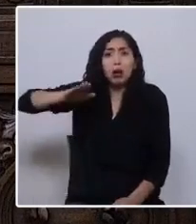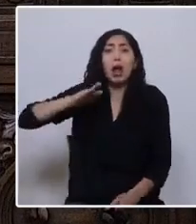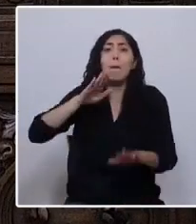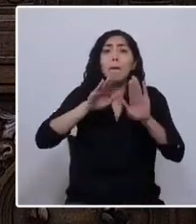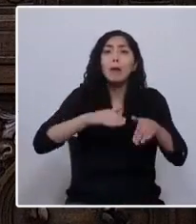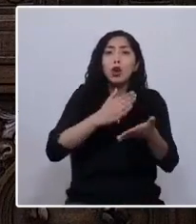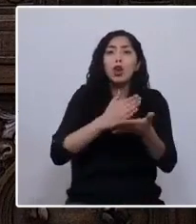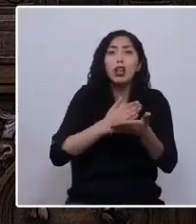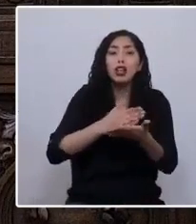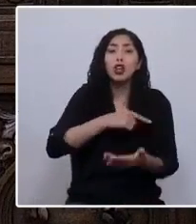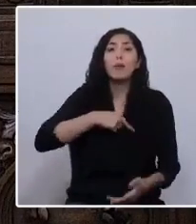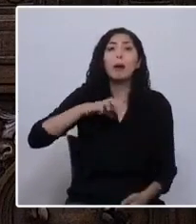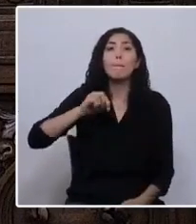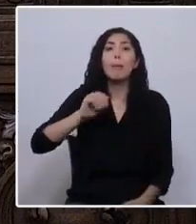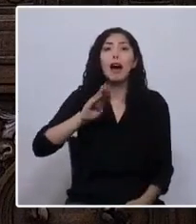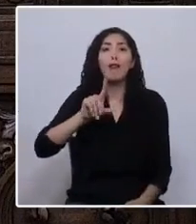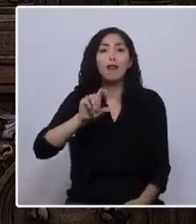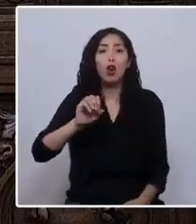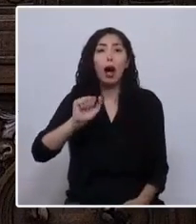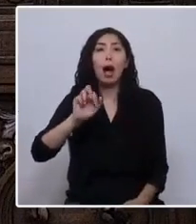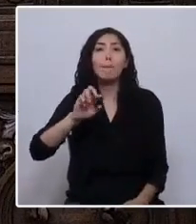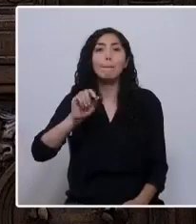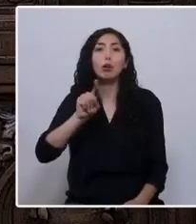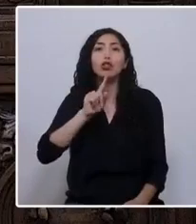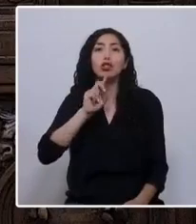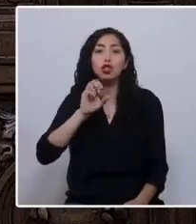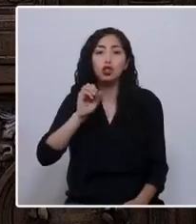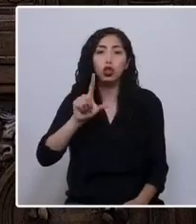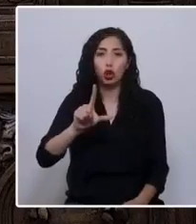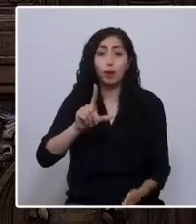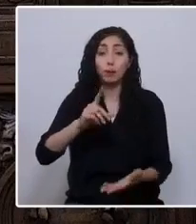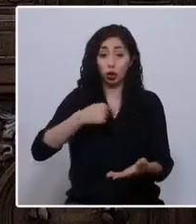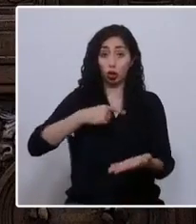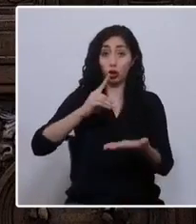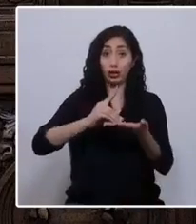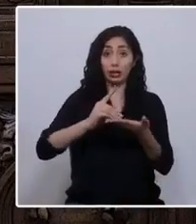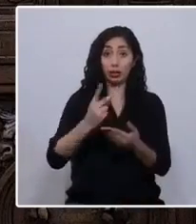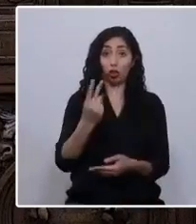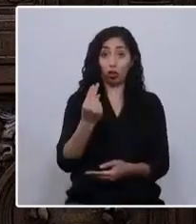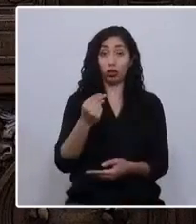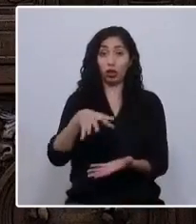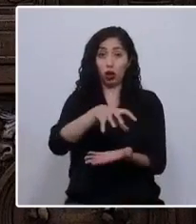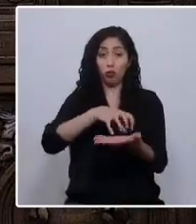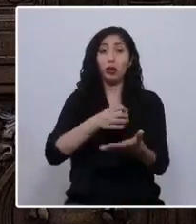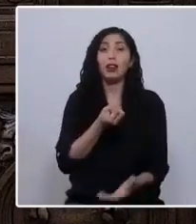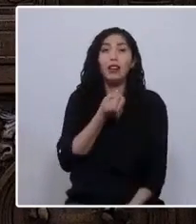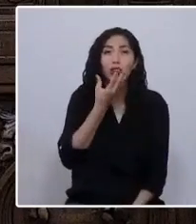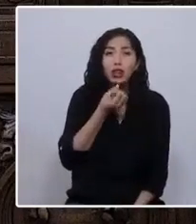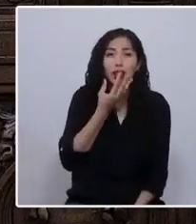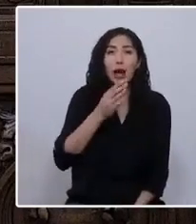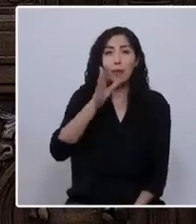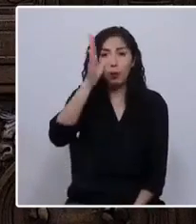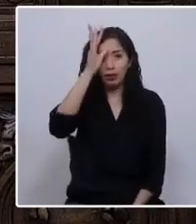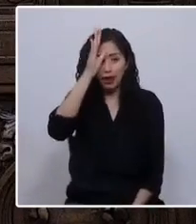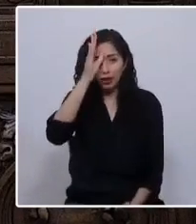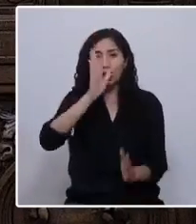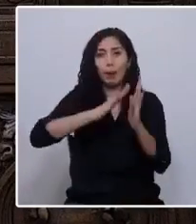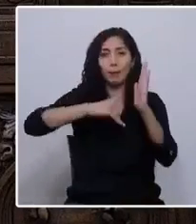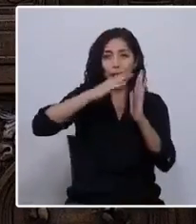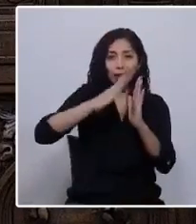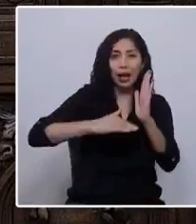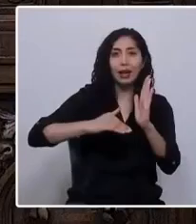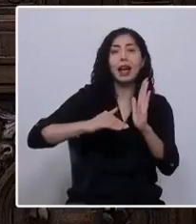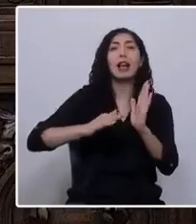Vengo desde el Distrito 12, conformado por las comunas de la Florida, Puente Alto, La Pintana, Pirque y San José de Marpo,